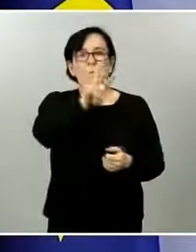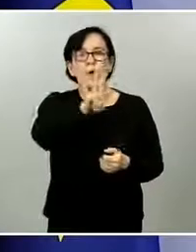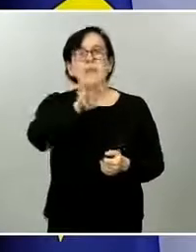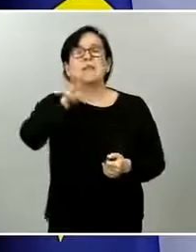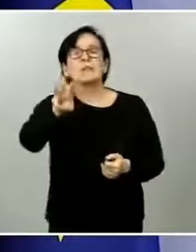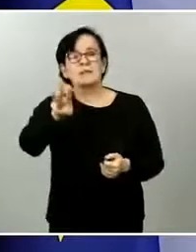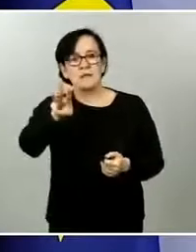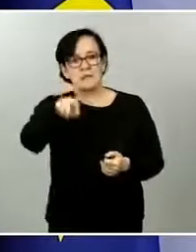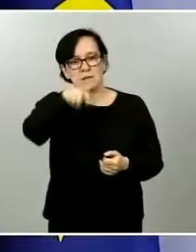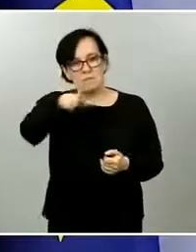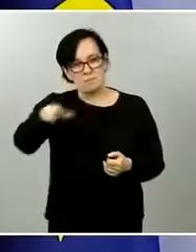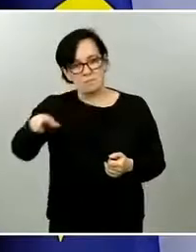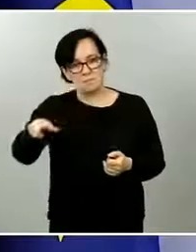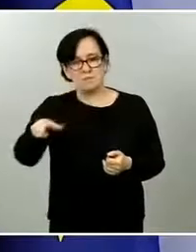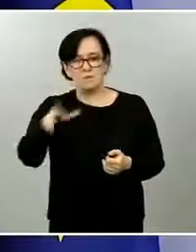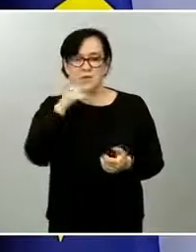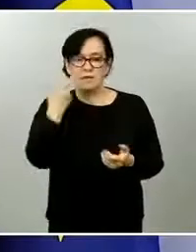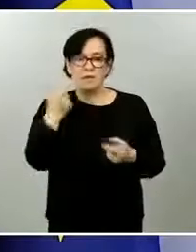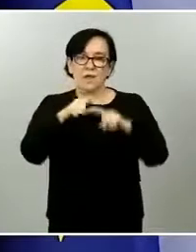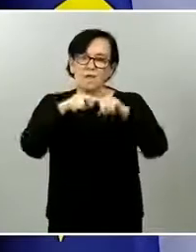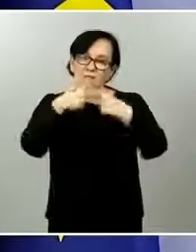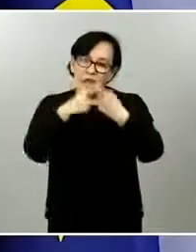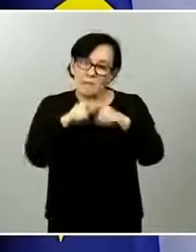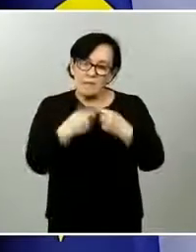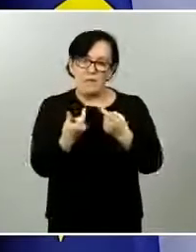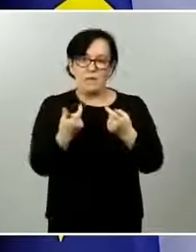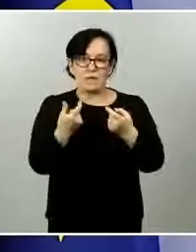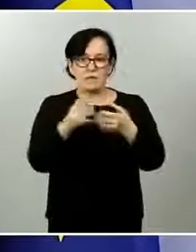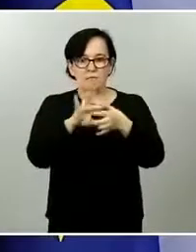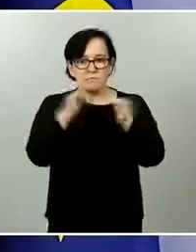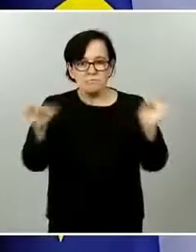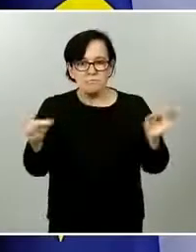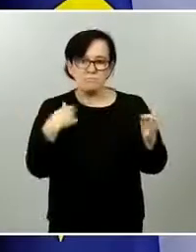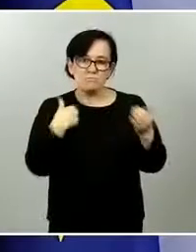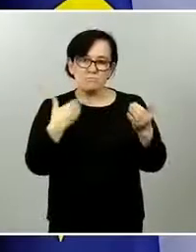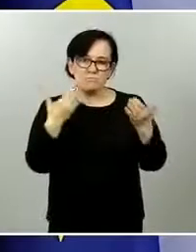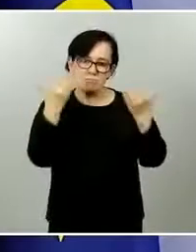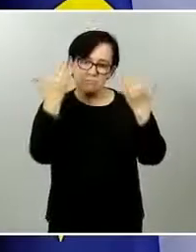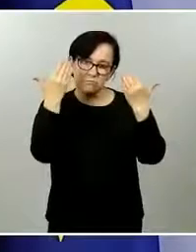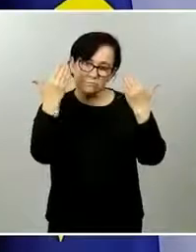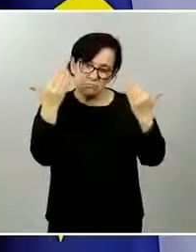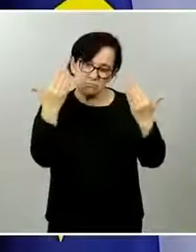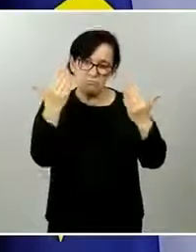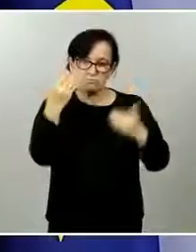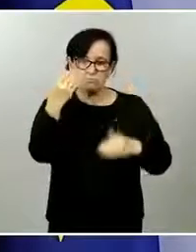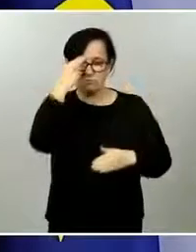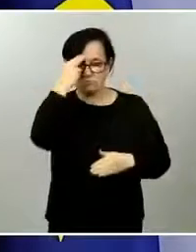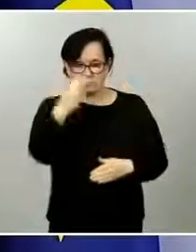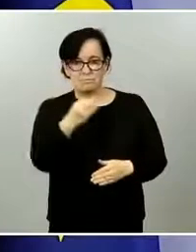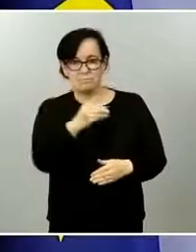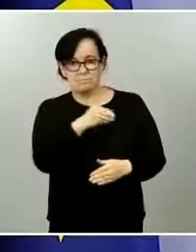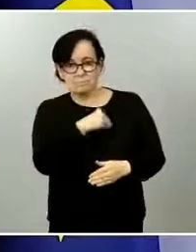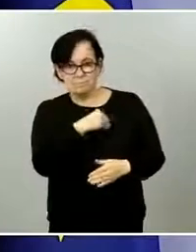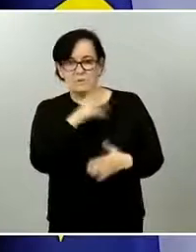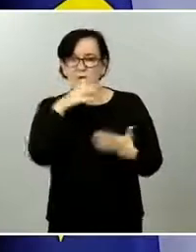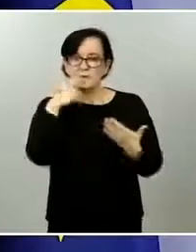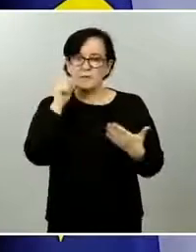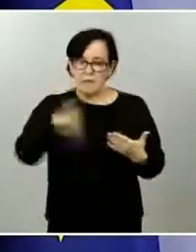un incremento del 0,28% de casos. Nosotros hemos de lamentar el fallecimiento de 143